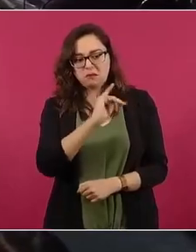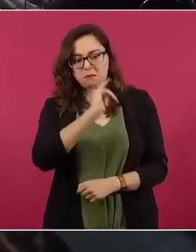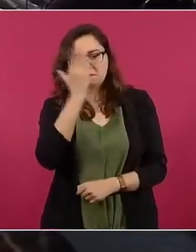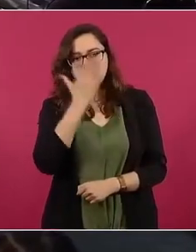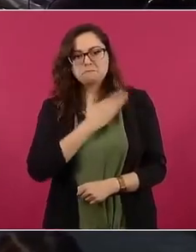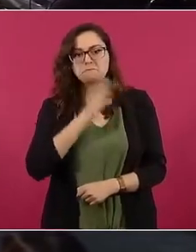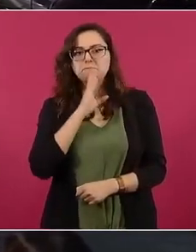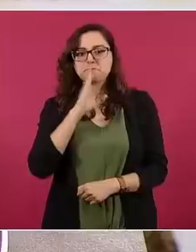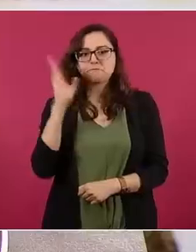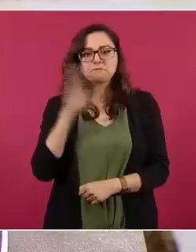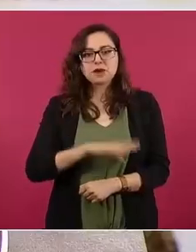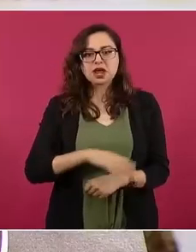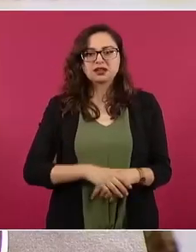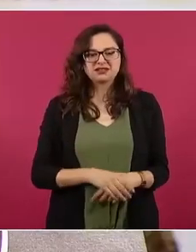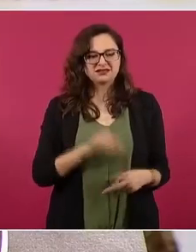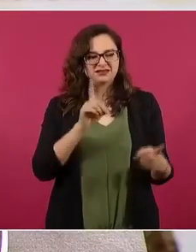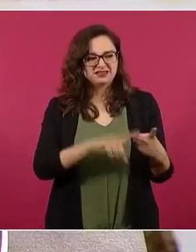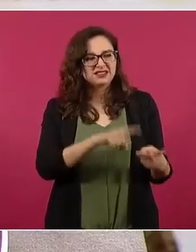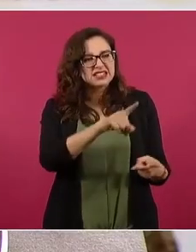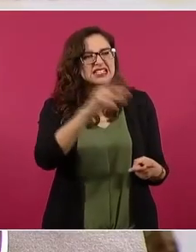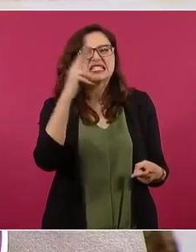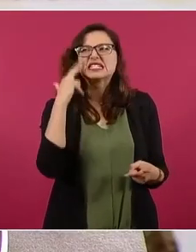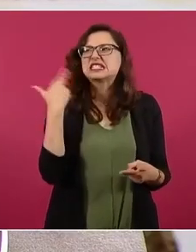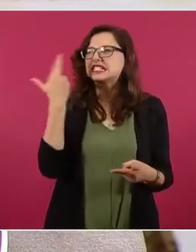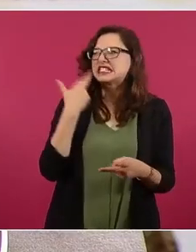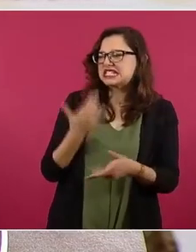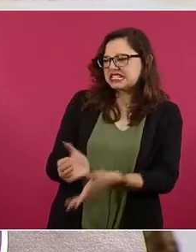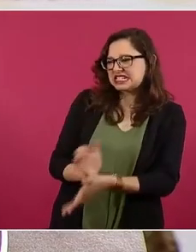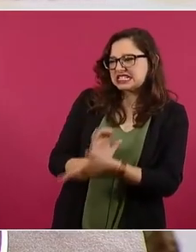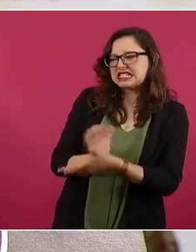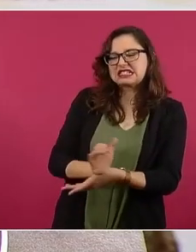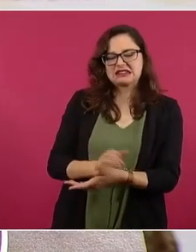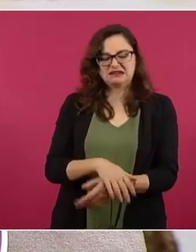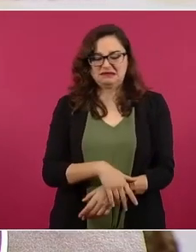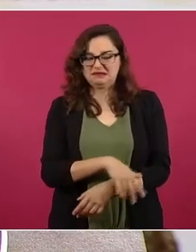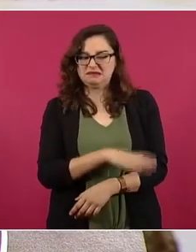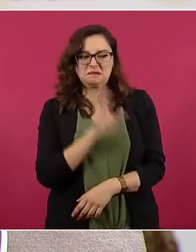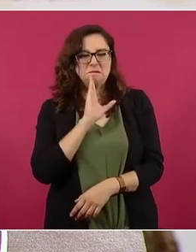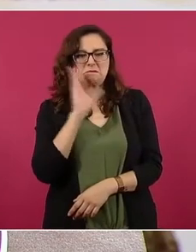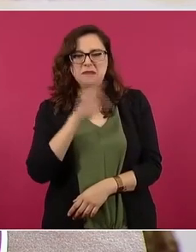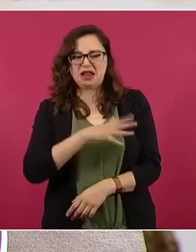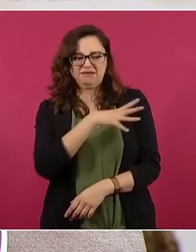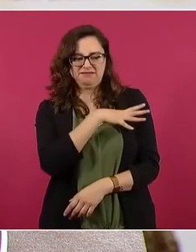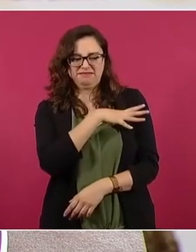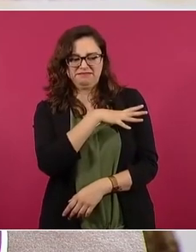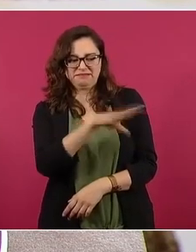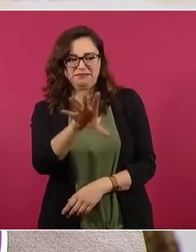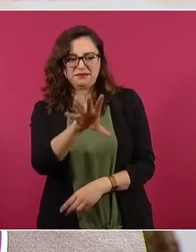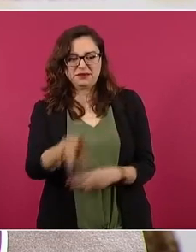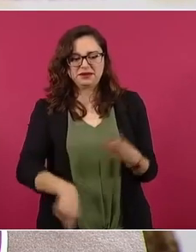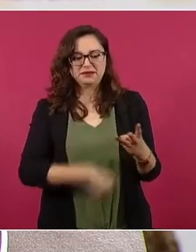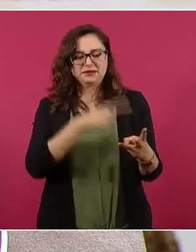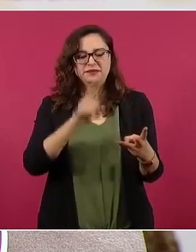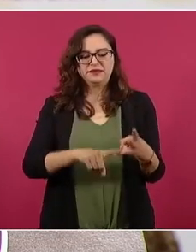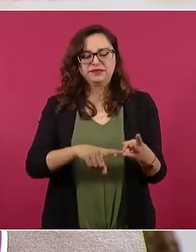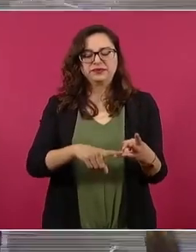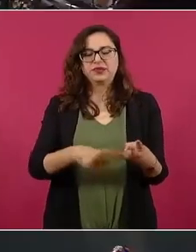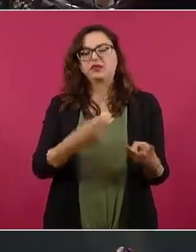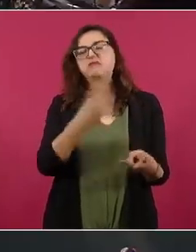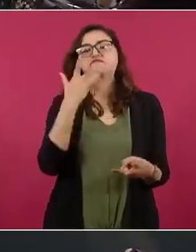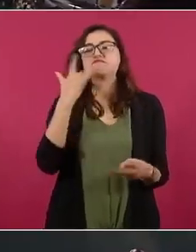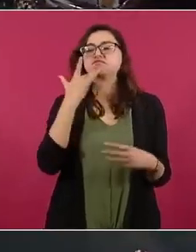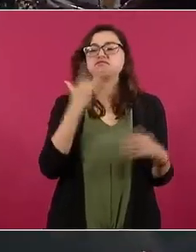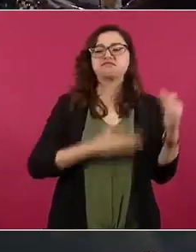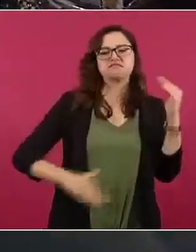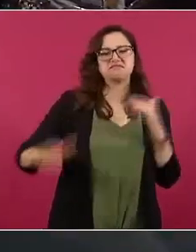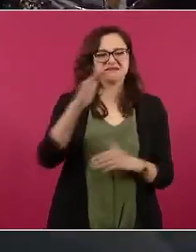El racista, mal visto, el racista, mal visto, el que discrimina, mal visto,